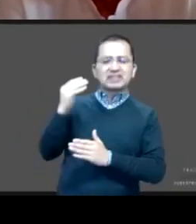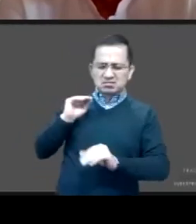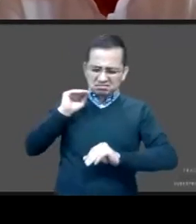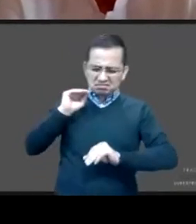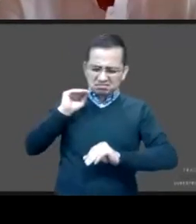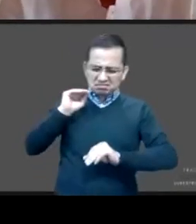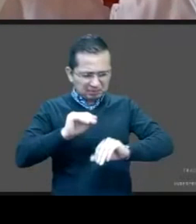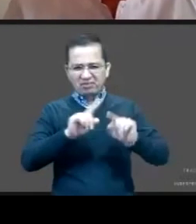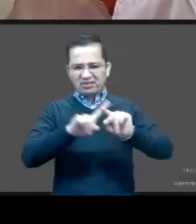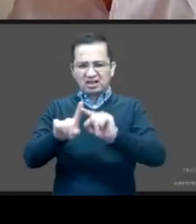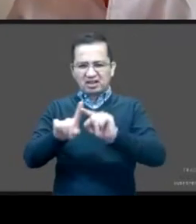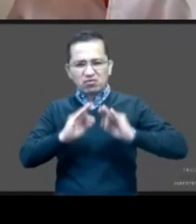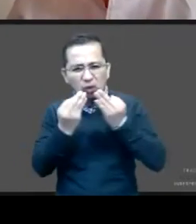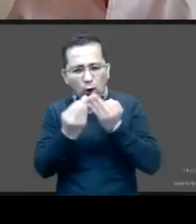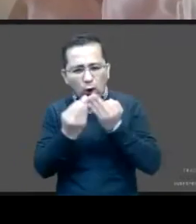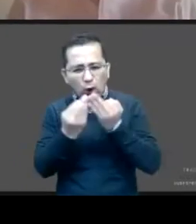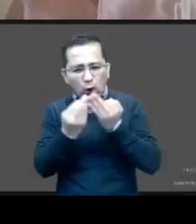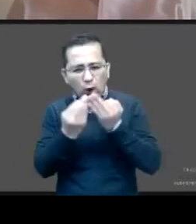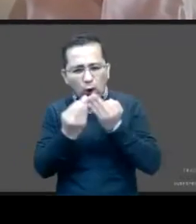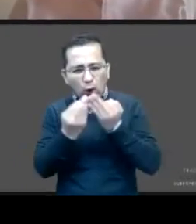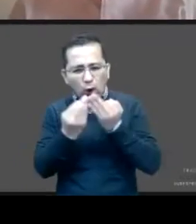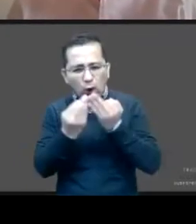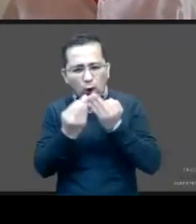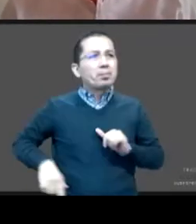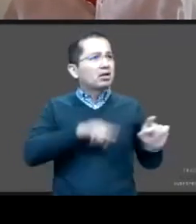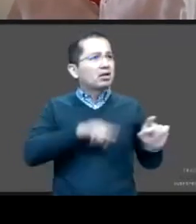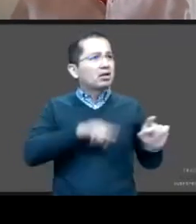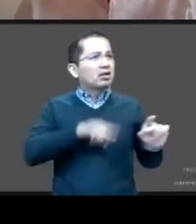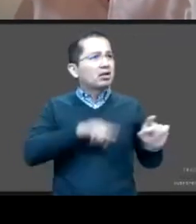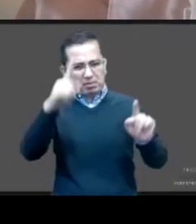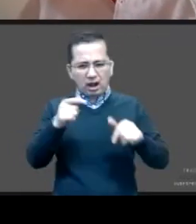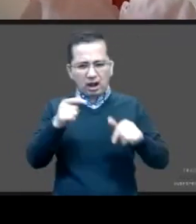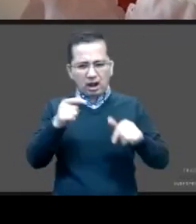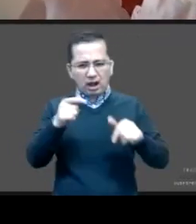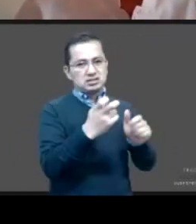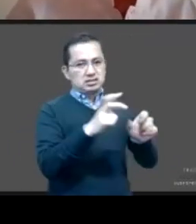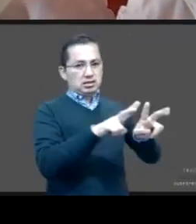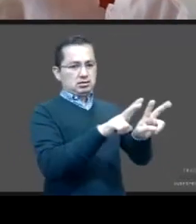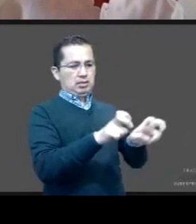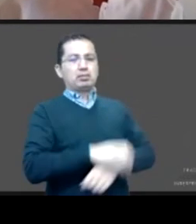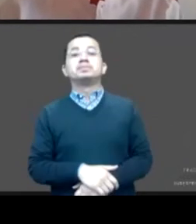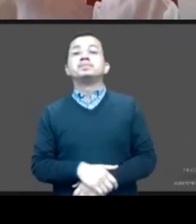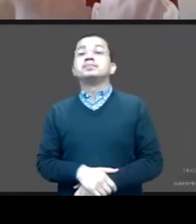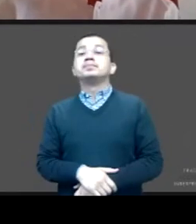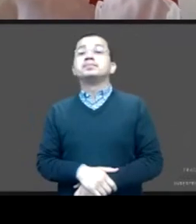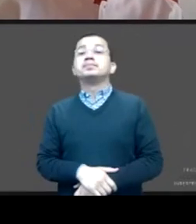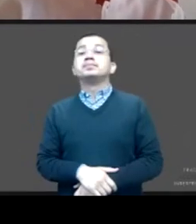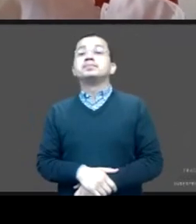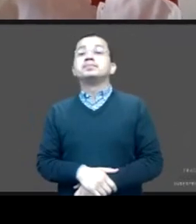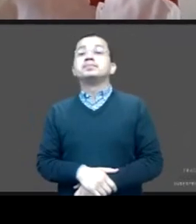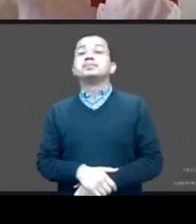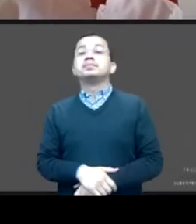multisectorial. Pero desde la Secretaría de Salud en particular nos compete